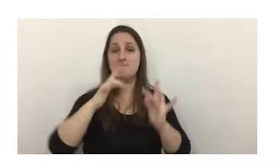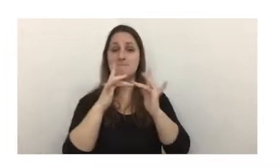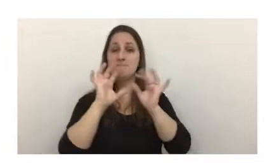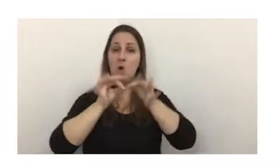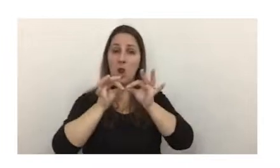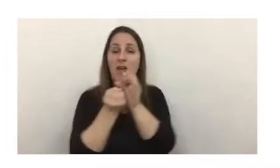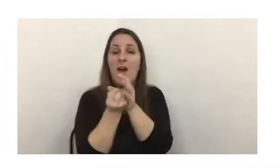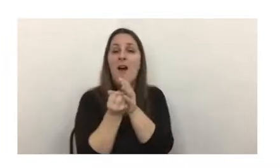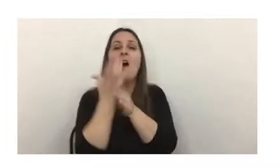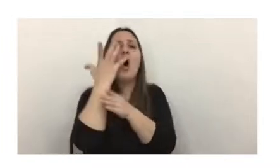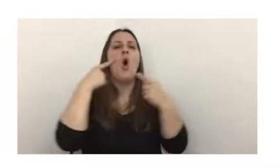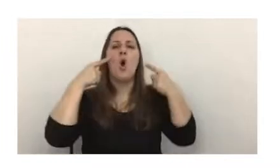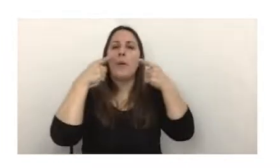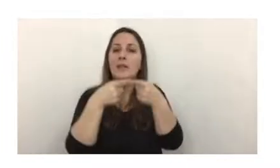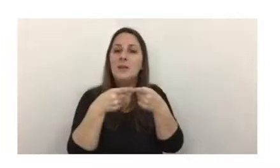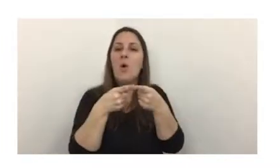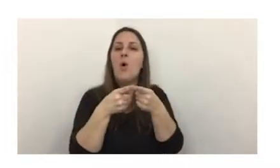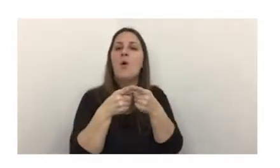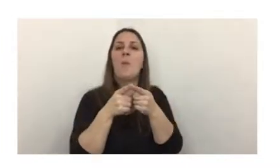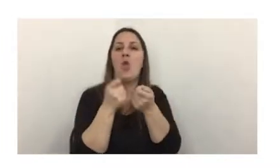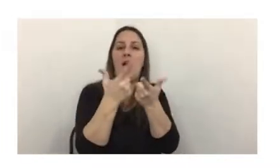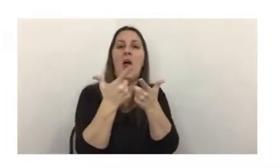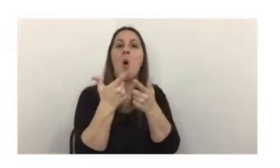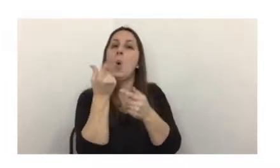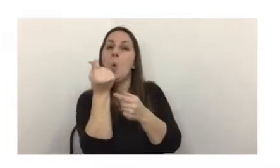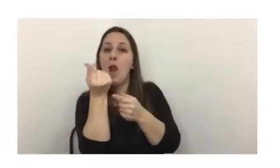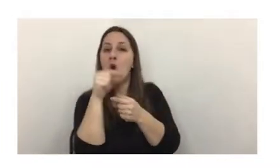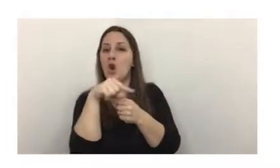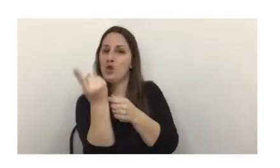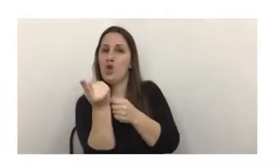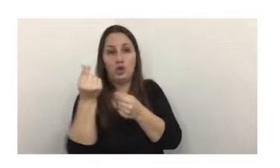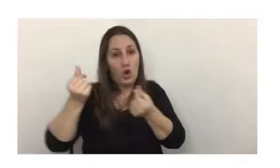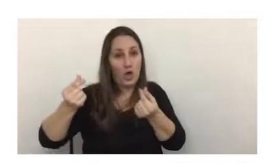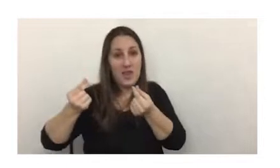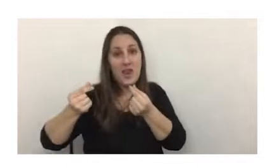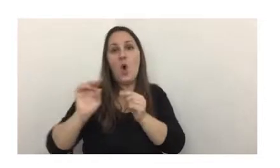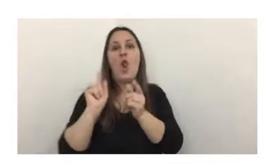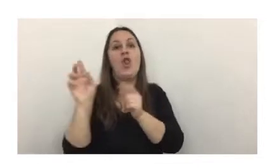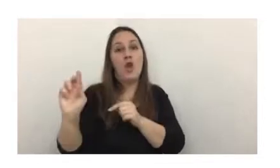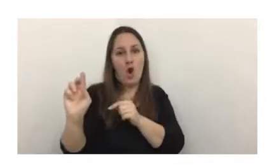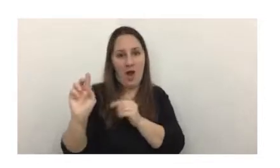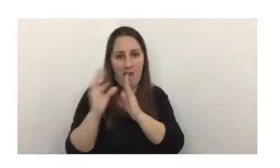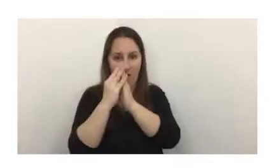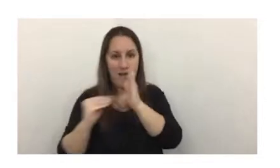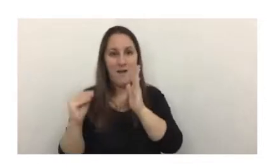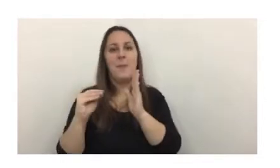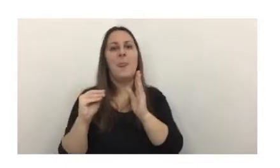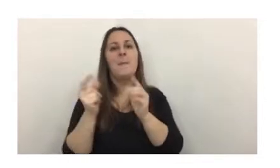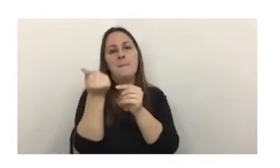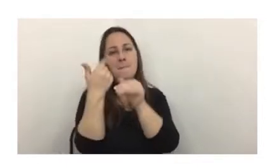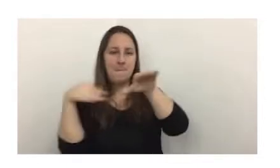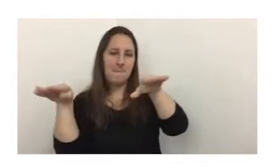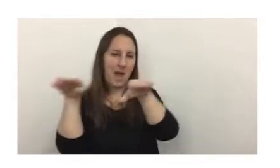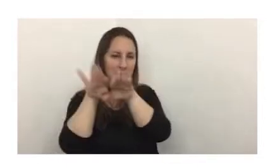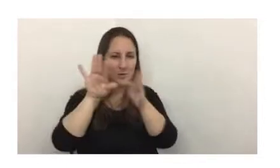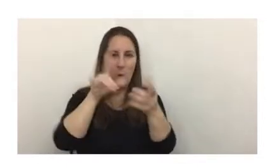que nacieron con el propósito de replicar el valor de otro activo, generalmente el dólar, tienen un valor equivalente